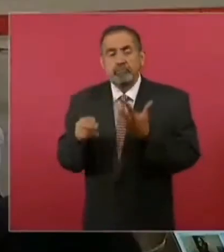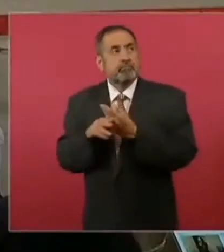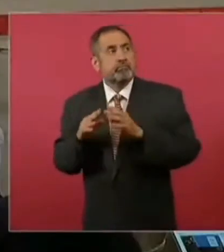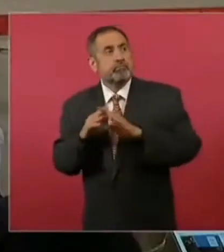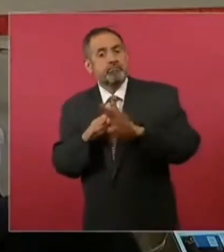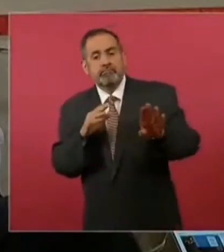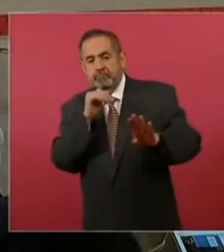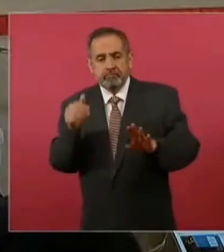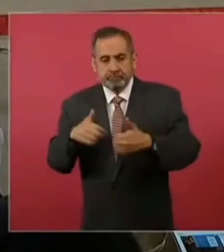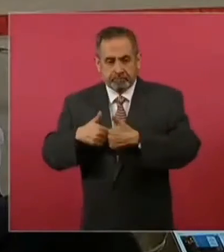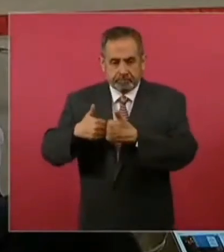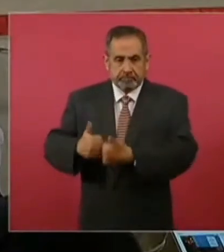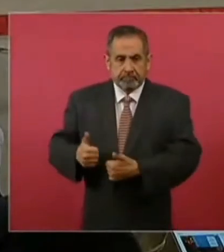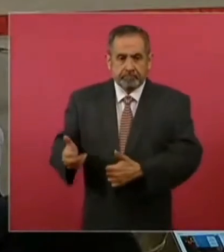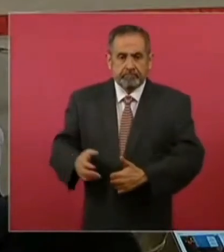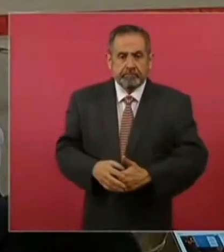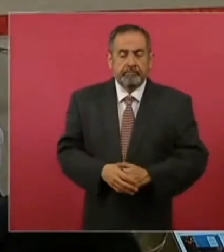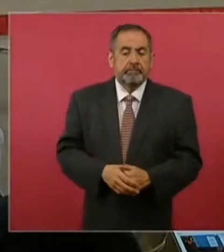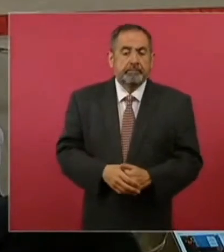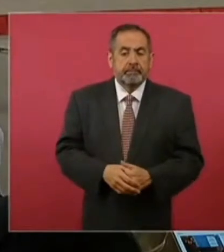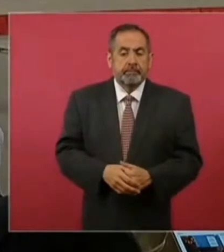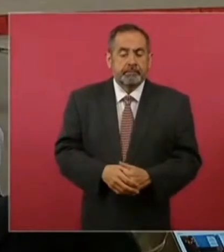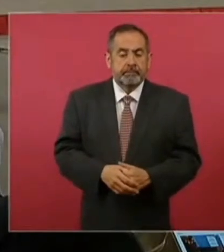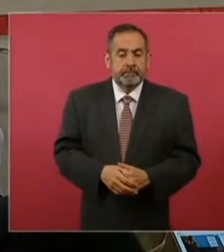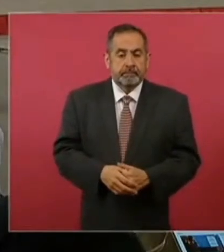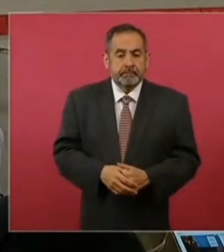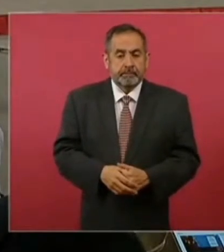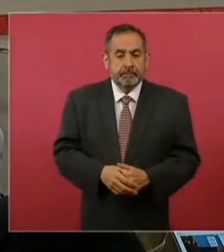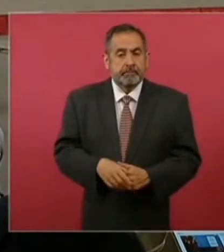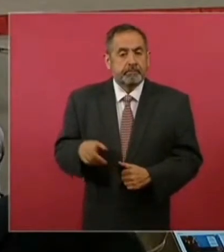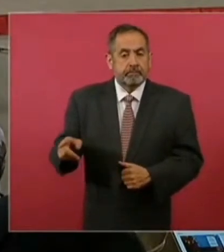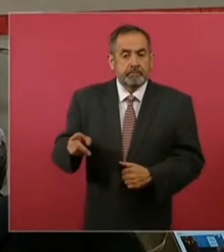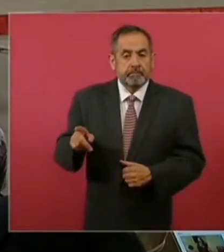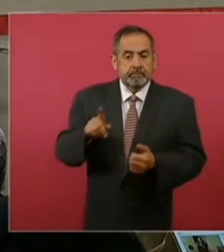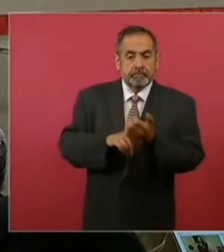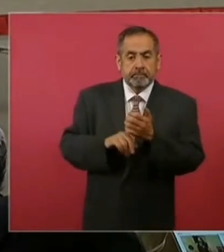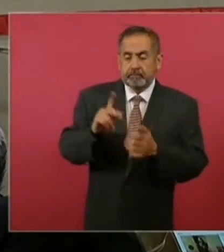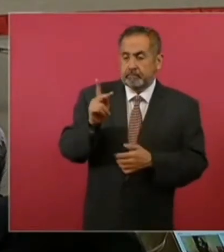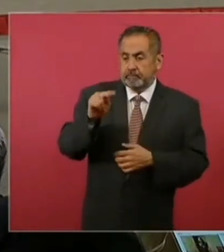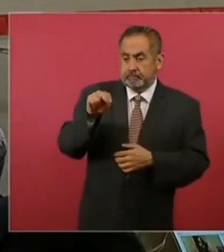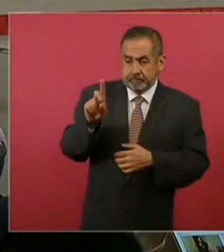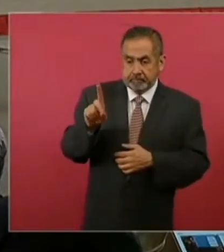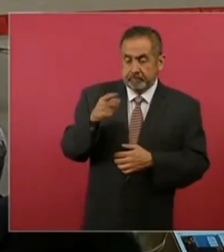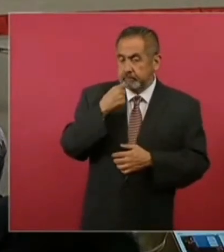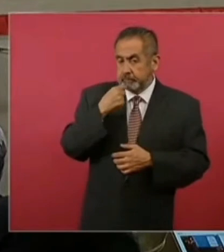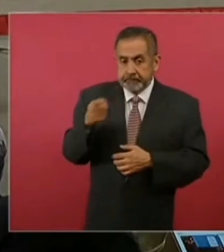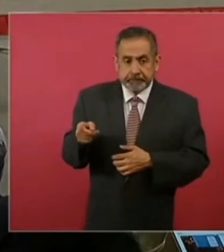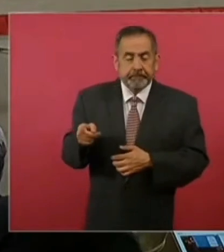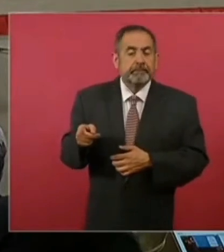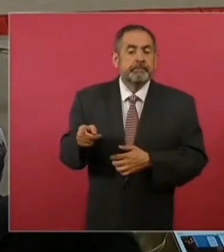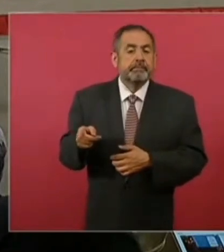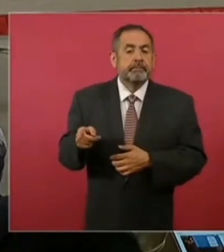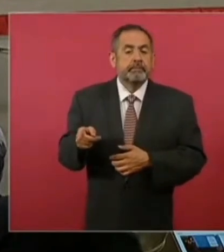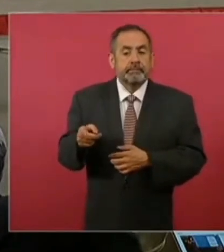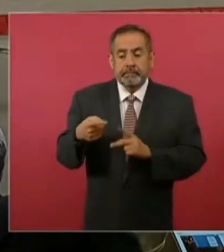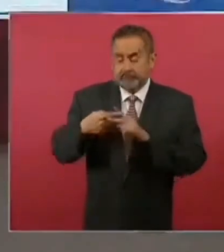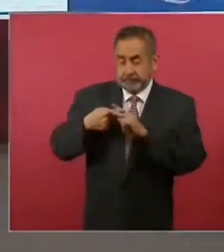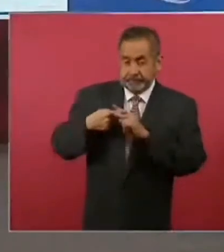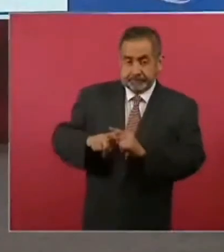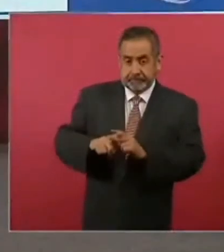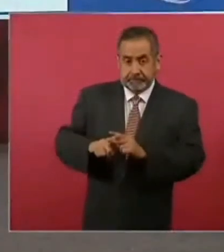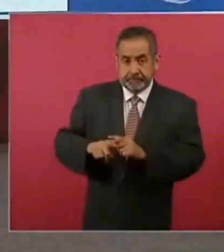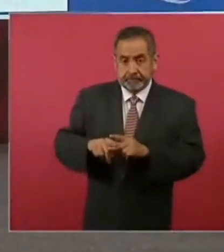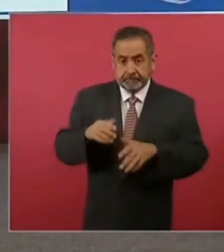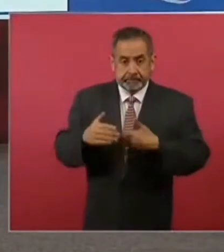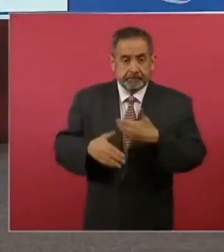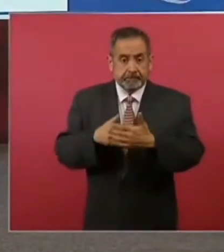Si quieren, vemos la siguiente diapositiva. La evaluación que nos hizo PNUD encontró que al principio del programa,